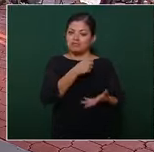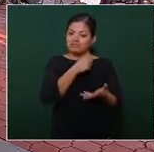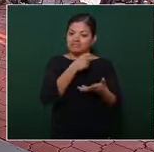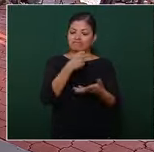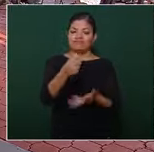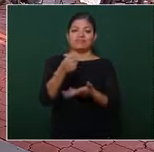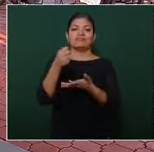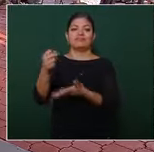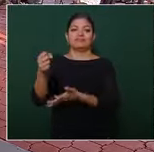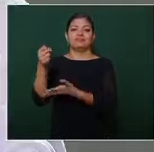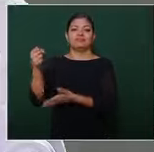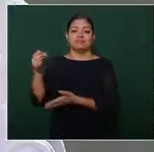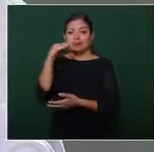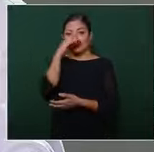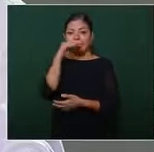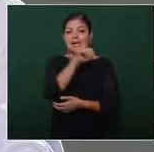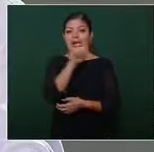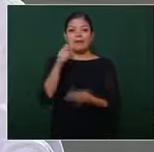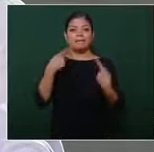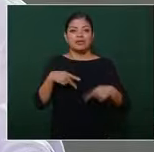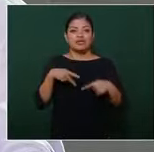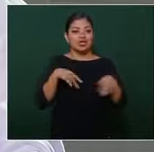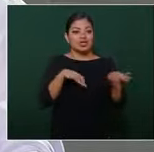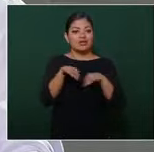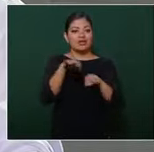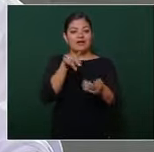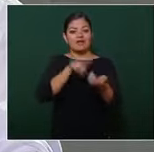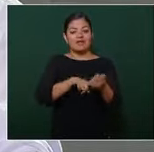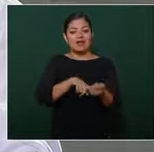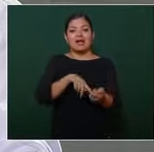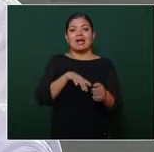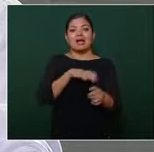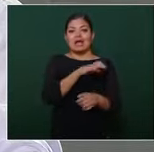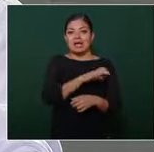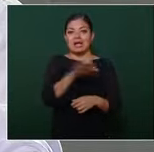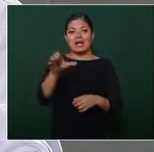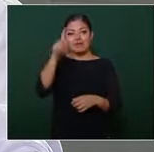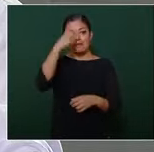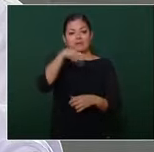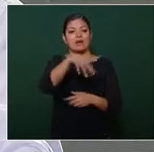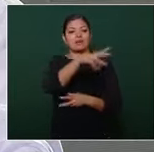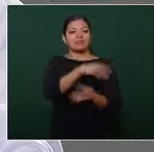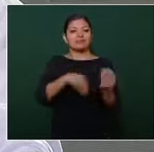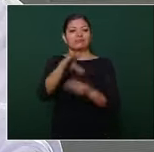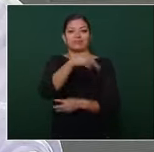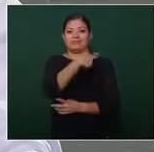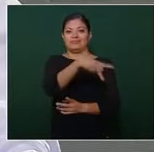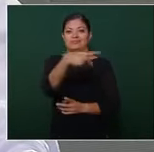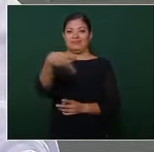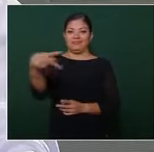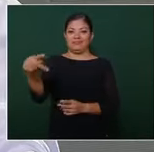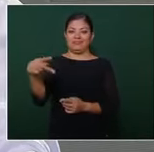a dos millones de productores de autoconsumo los